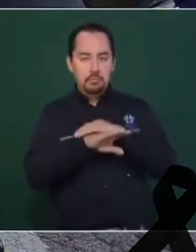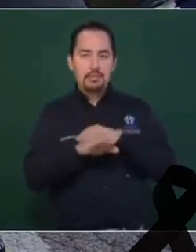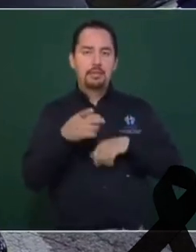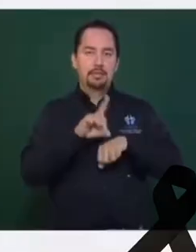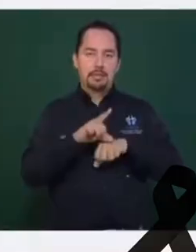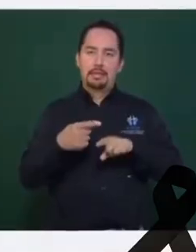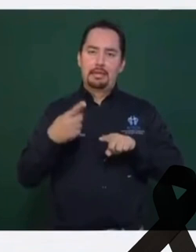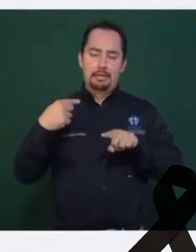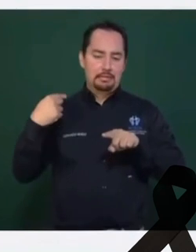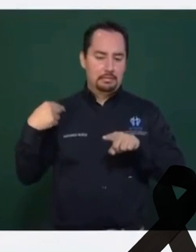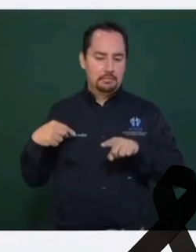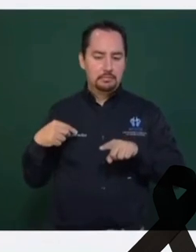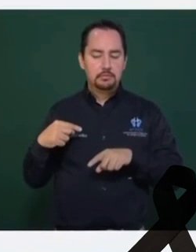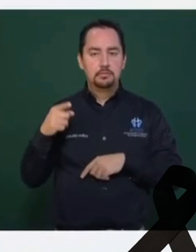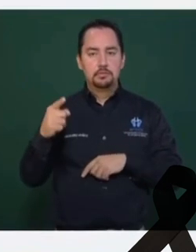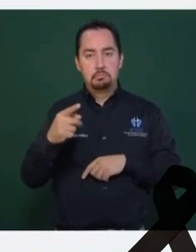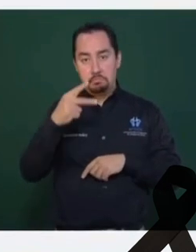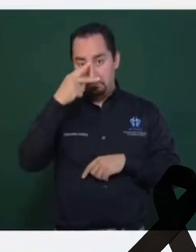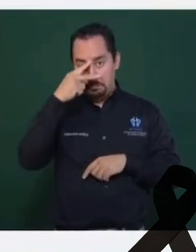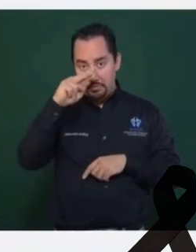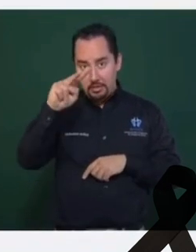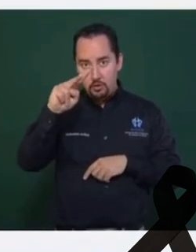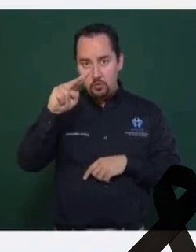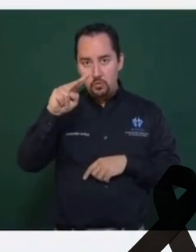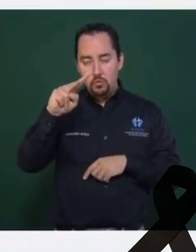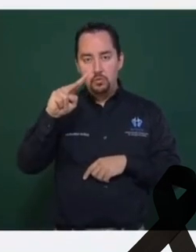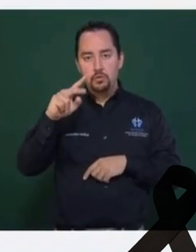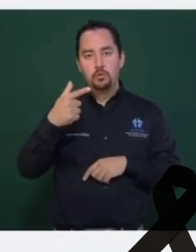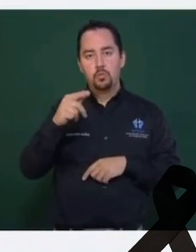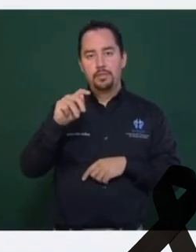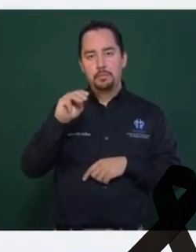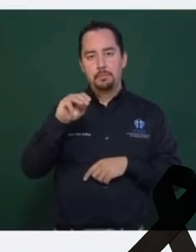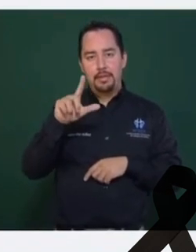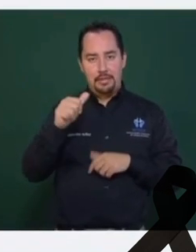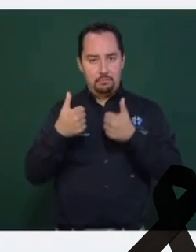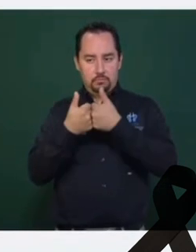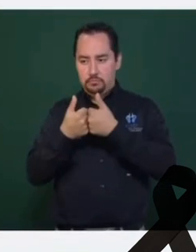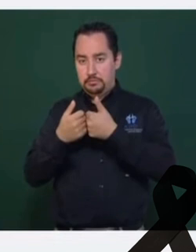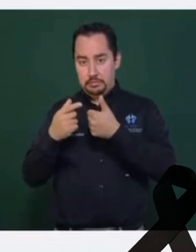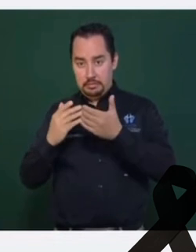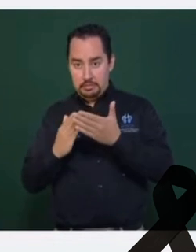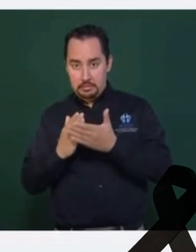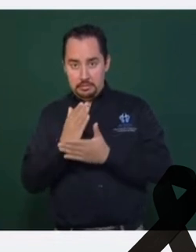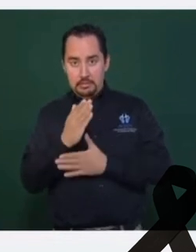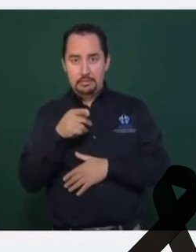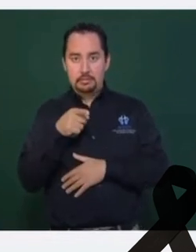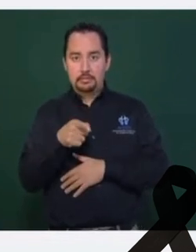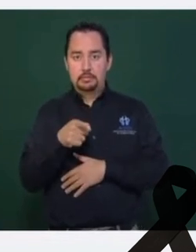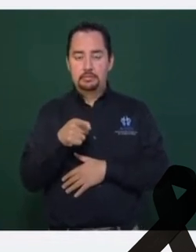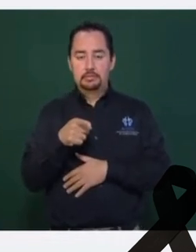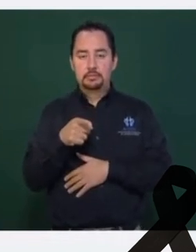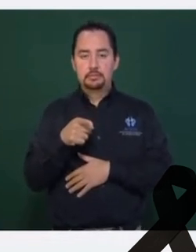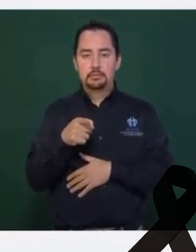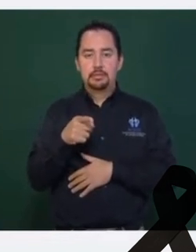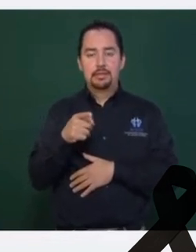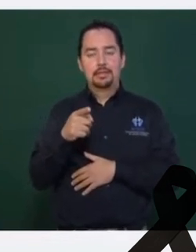días antes por la frontera México-Guatemala, principalmente por la Mesilla, y se fueron concentrando en la ciudad de San Cristóbal